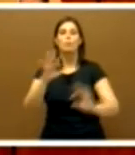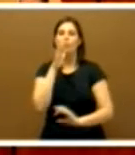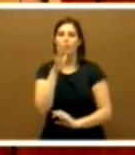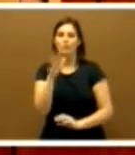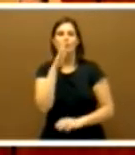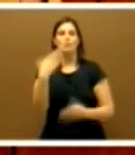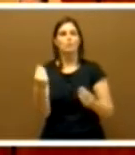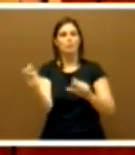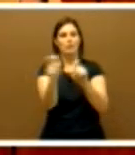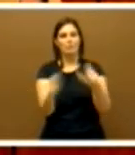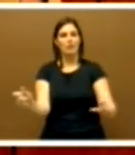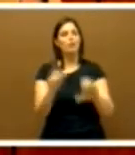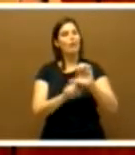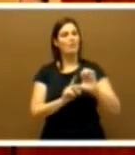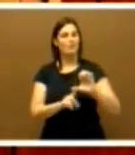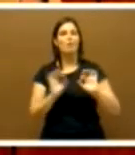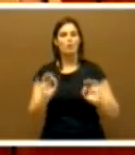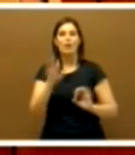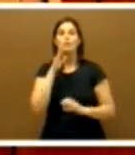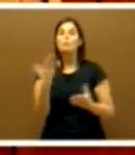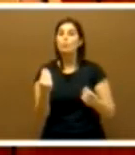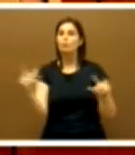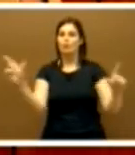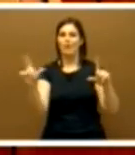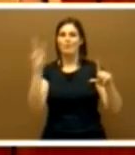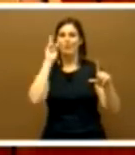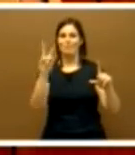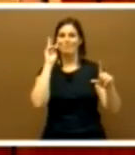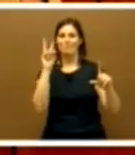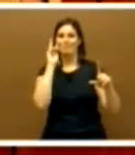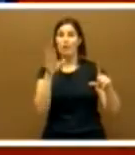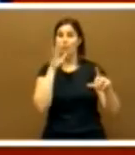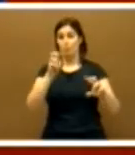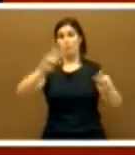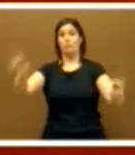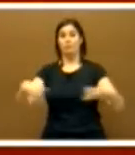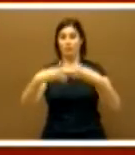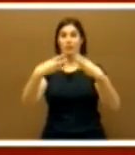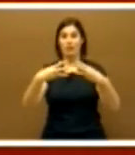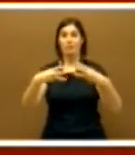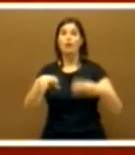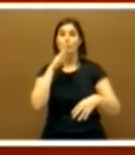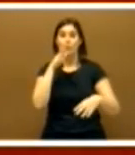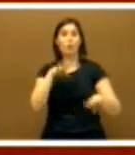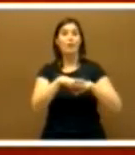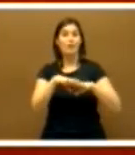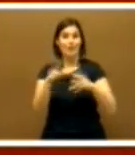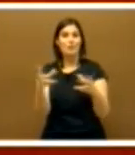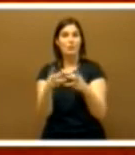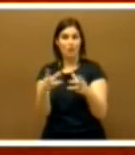Muchos de ellos están siguiendo este momento por televisión, por Internet, por las redes sociales